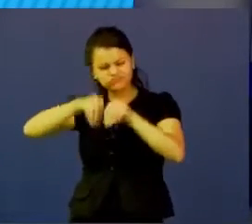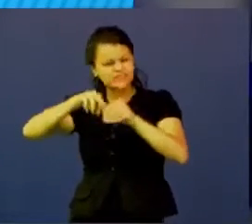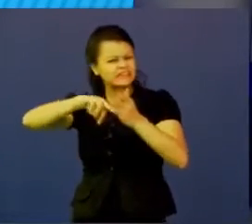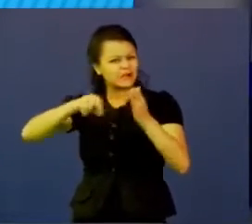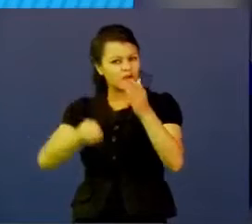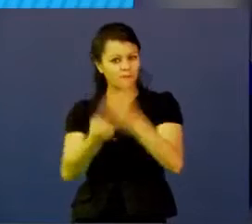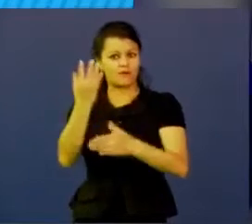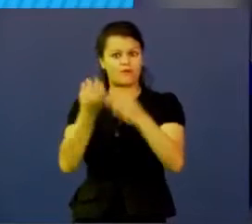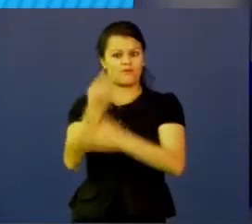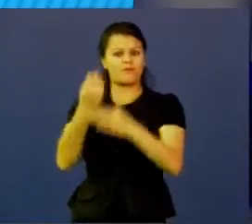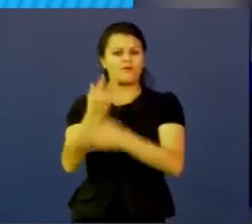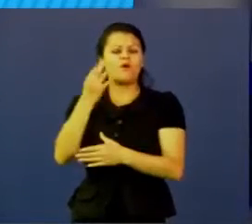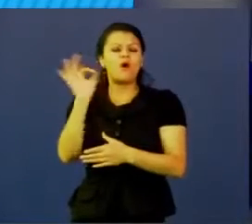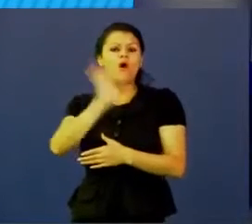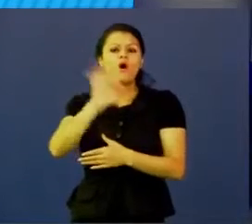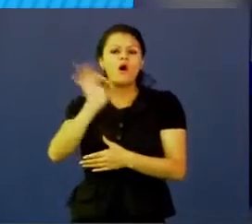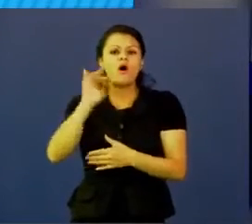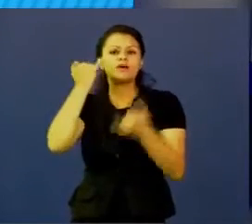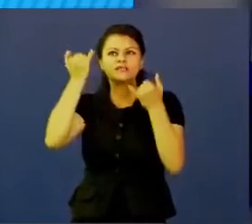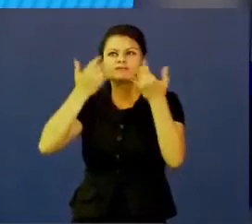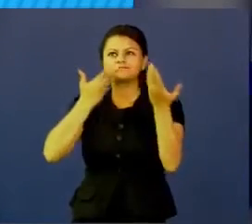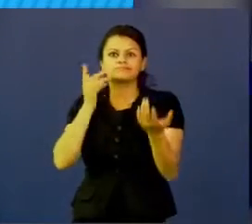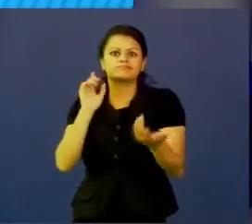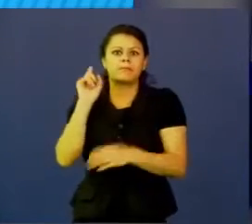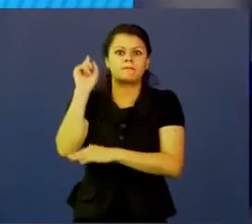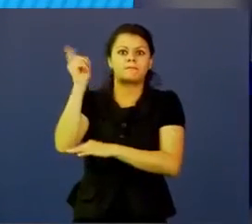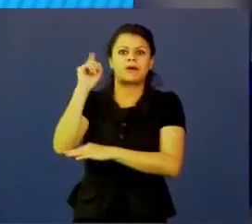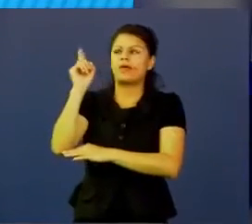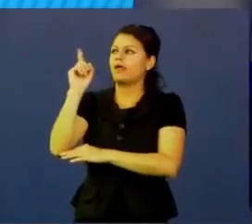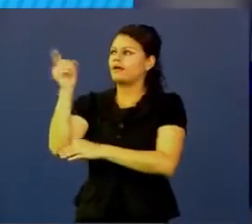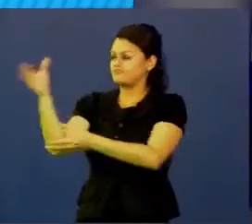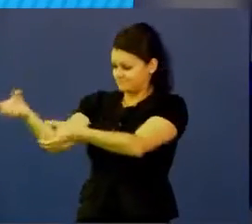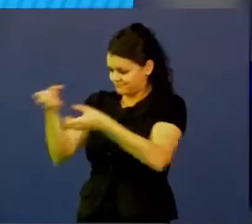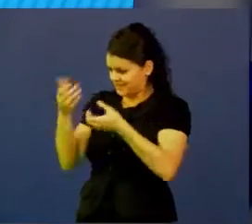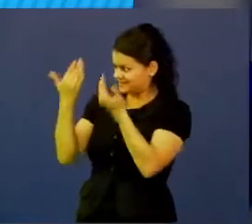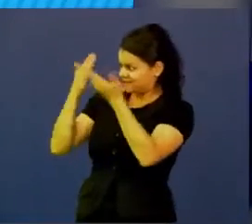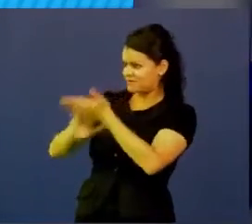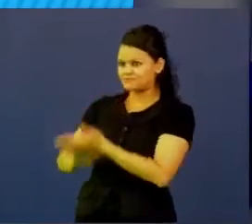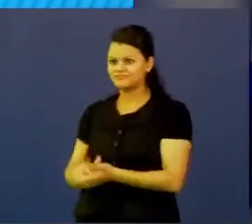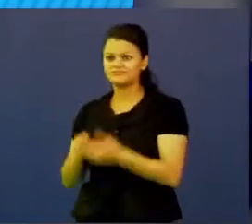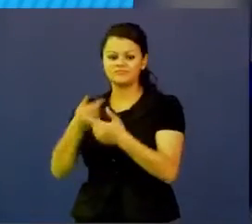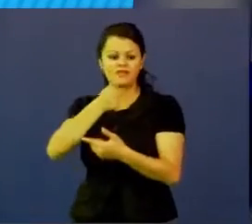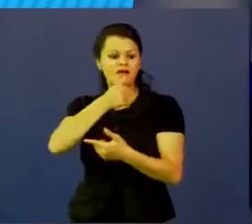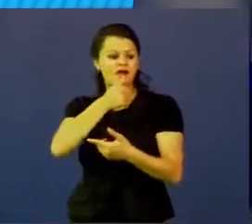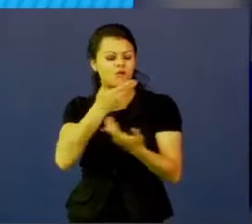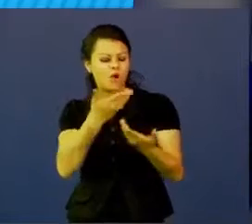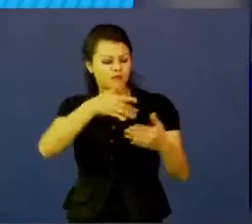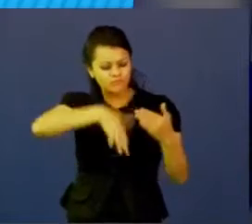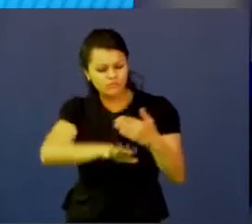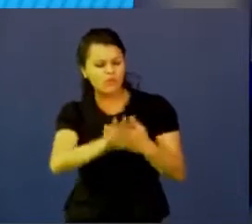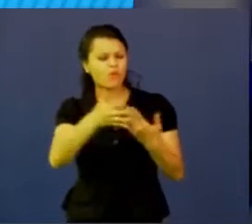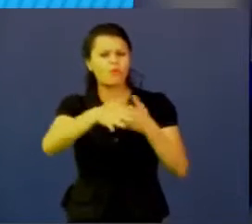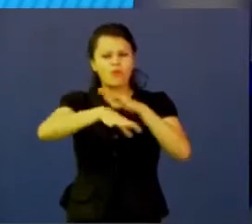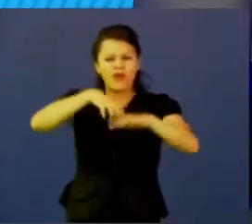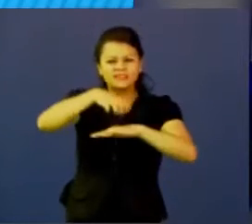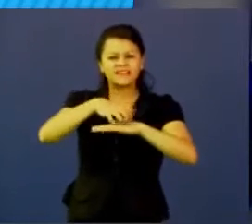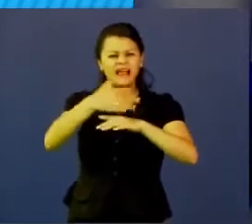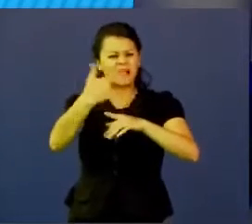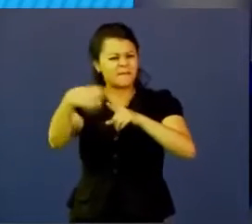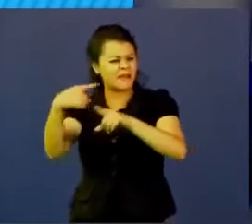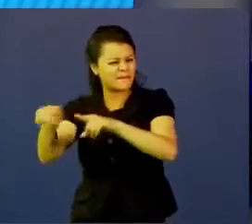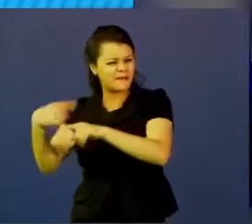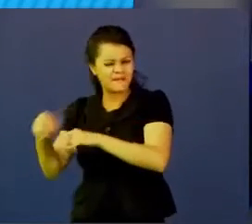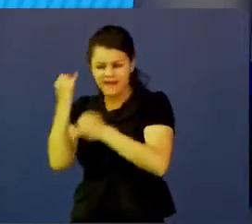soluciones en madera, soluciones con agua, soluciones de reciclaje, una cantidad de soluciones.